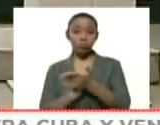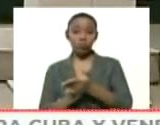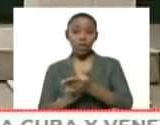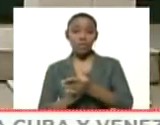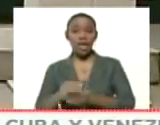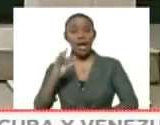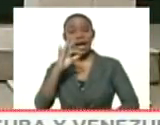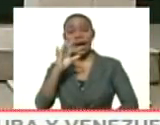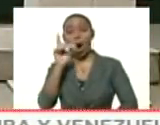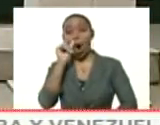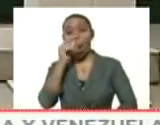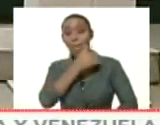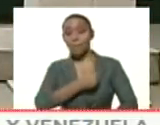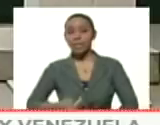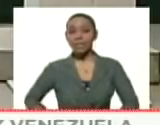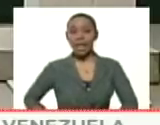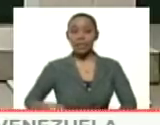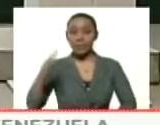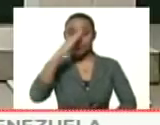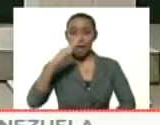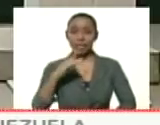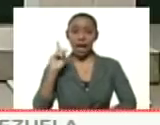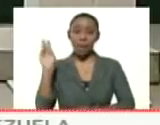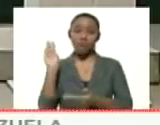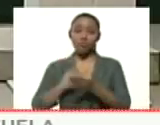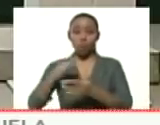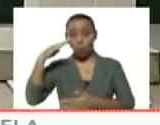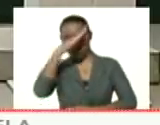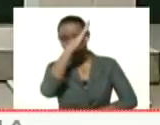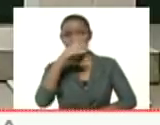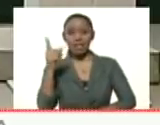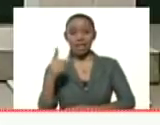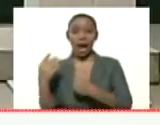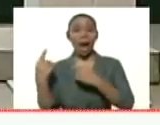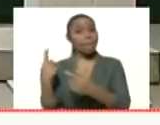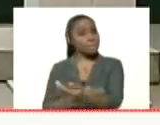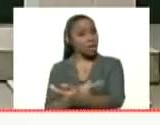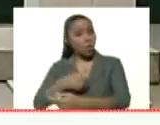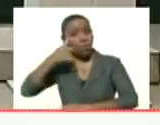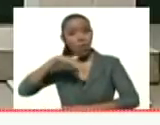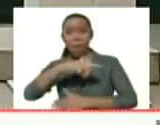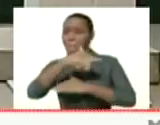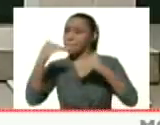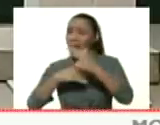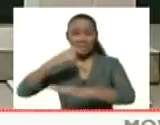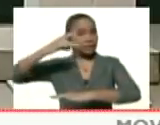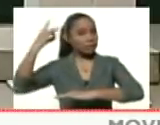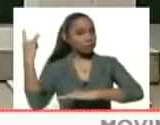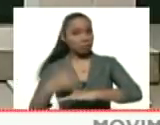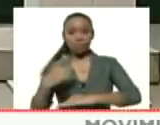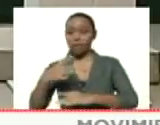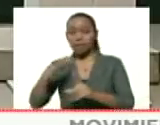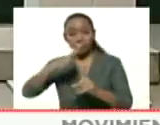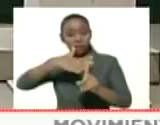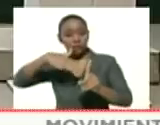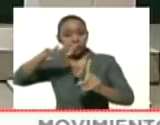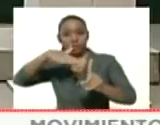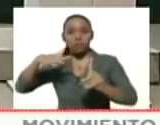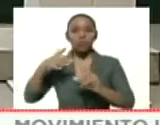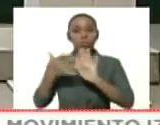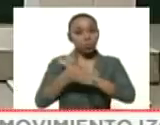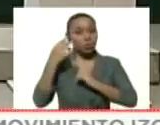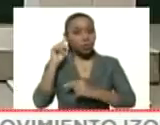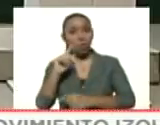señor Jair Bolsonaro, bueno, ha colocado a este hermano pueblo bajo un riesgo gigantesco y una amenaza gigantesca,